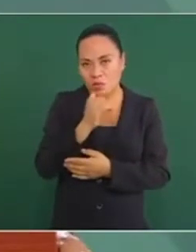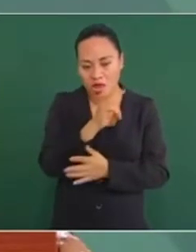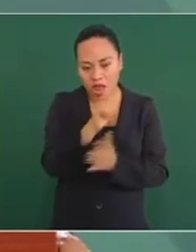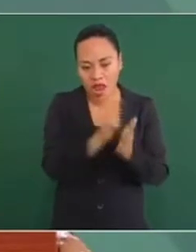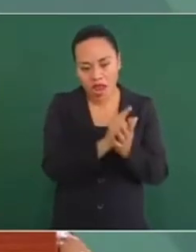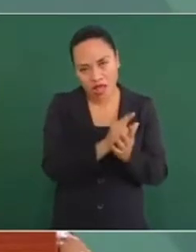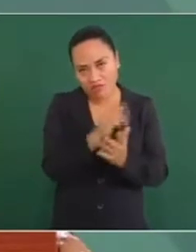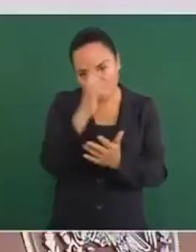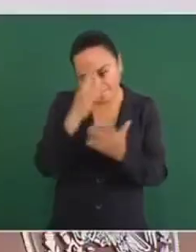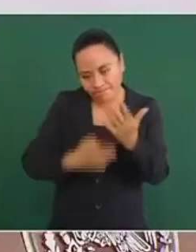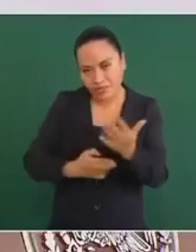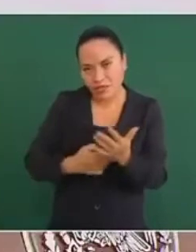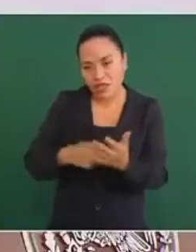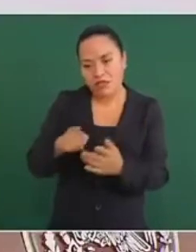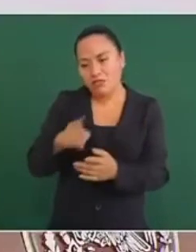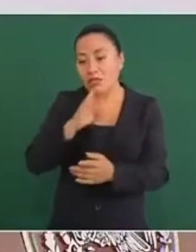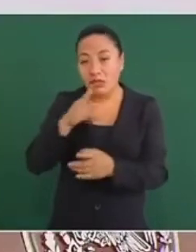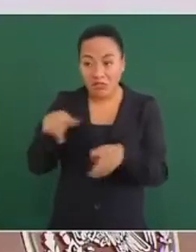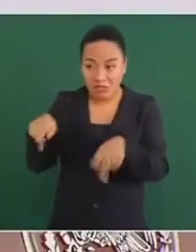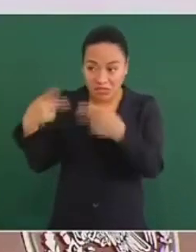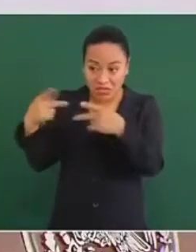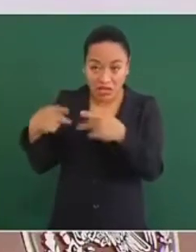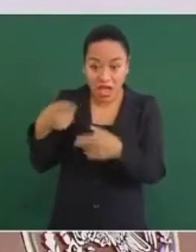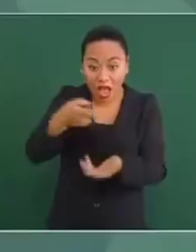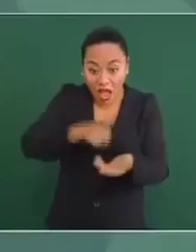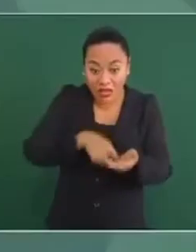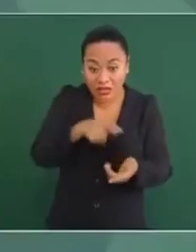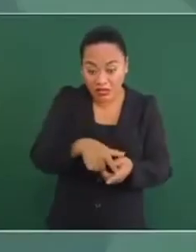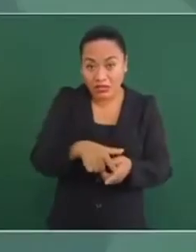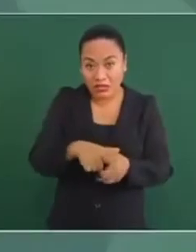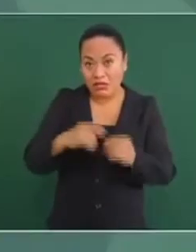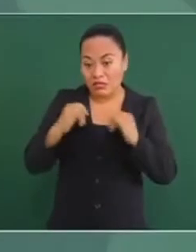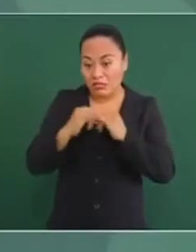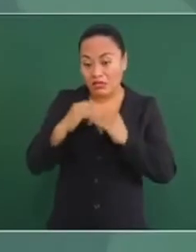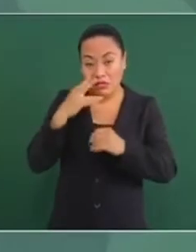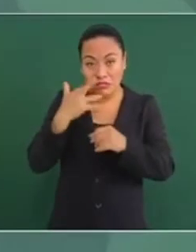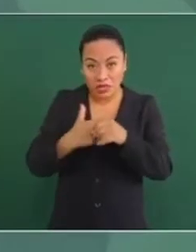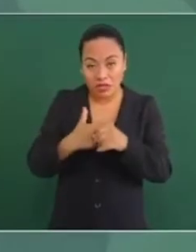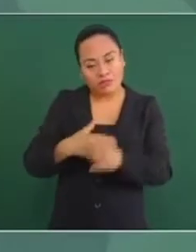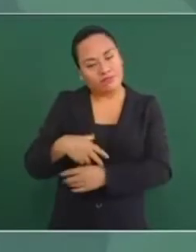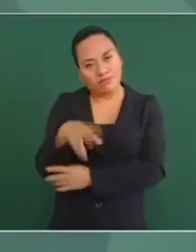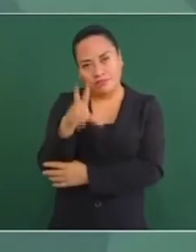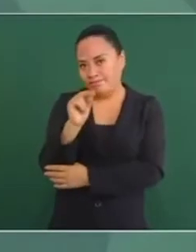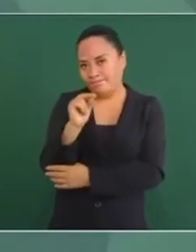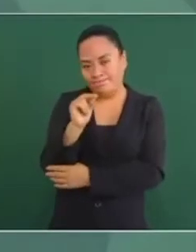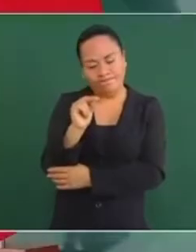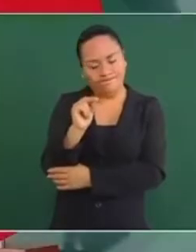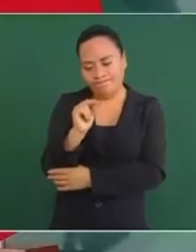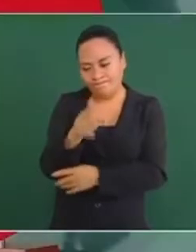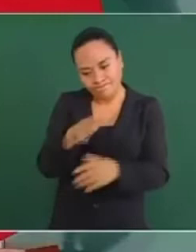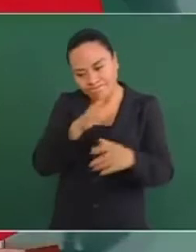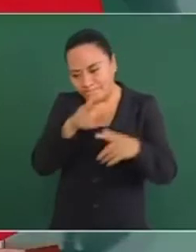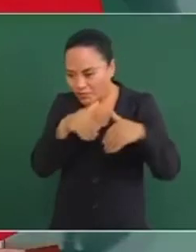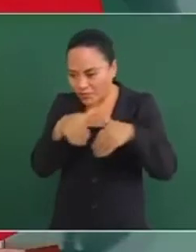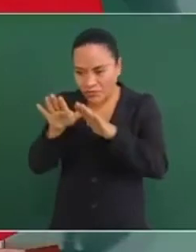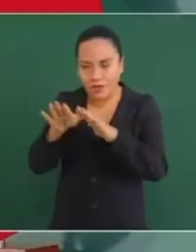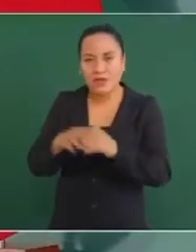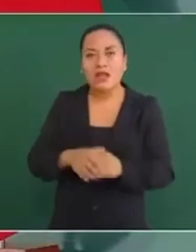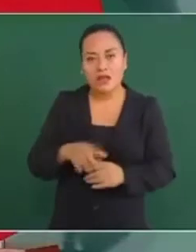quieren delinquir, que lo hagan afuera, pero no adentro. Eso es lo que les podemos decir en cuestión de cascos, pues sí